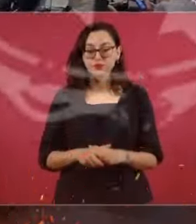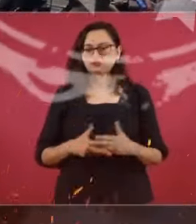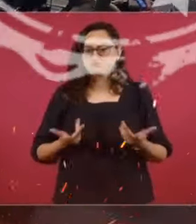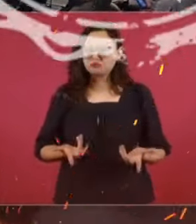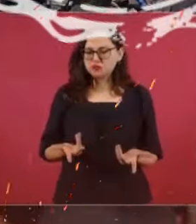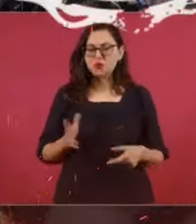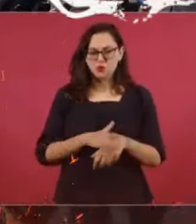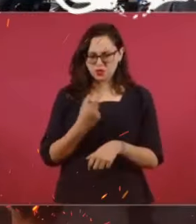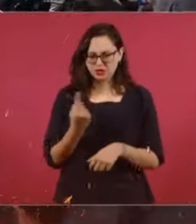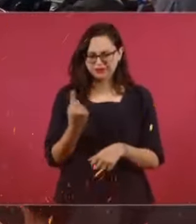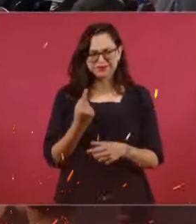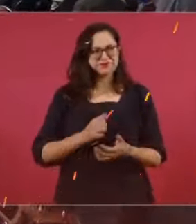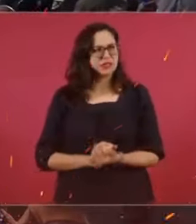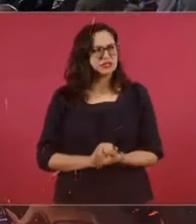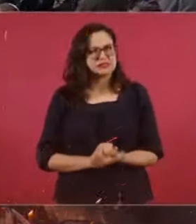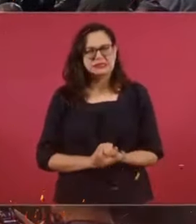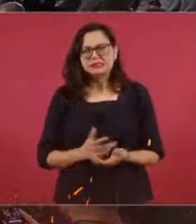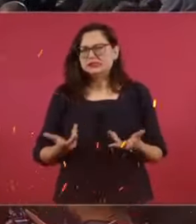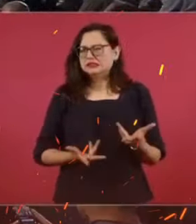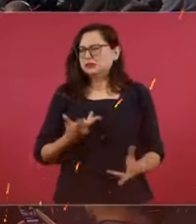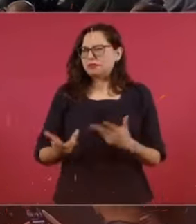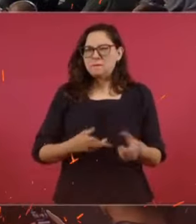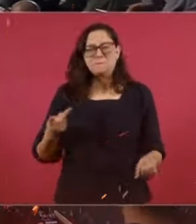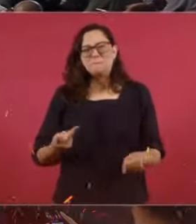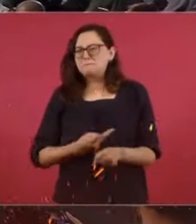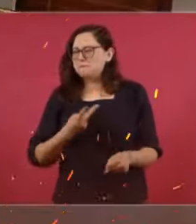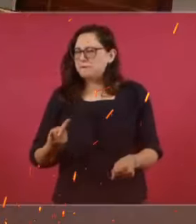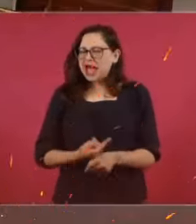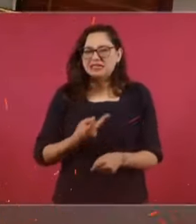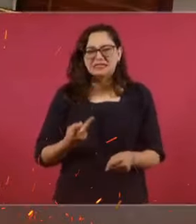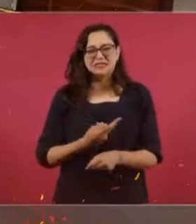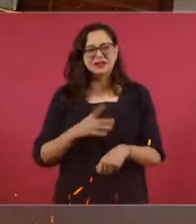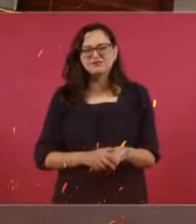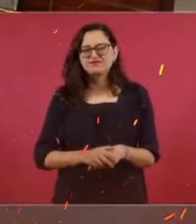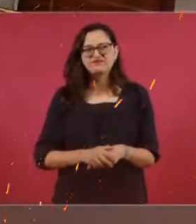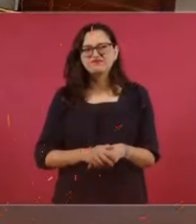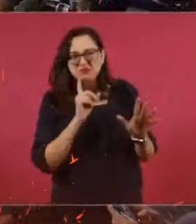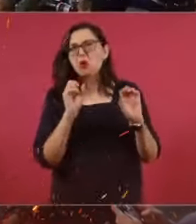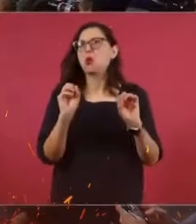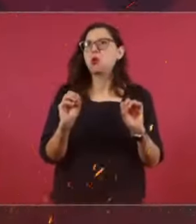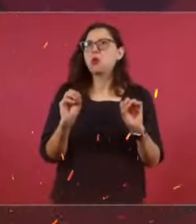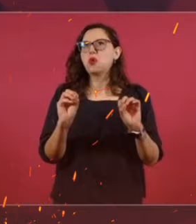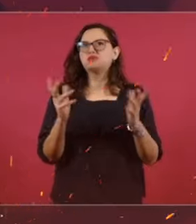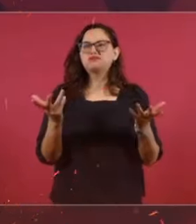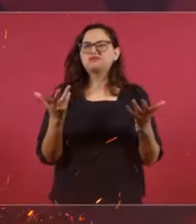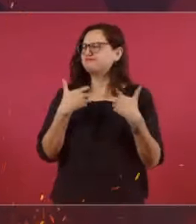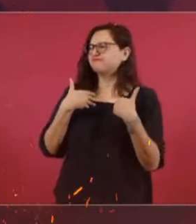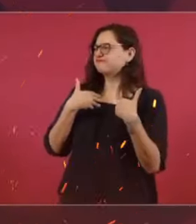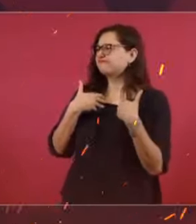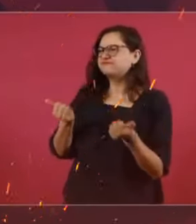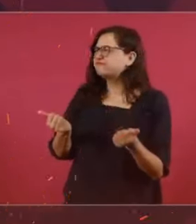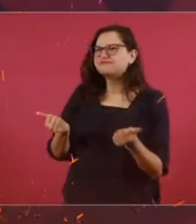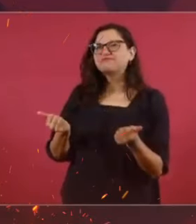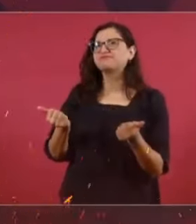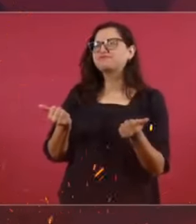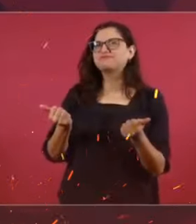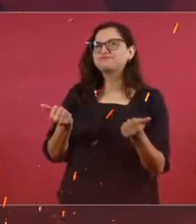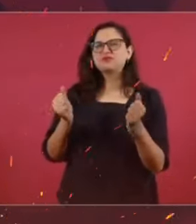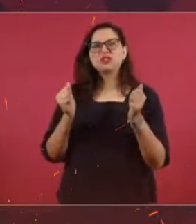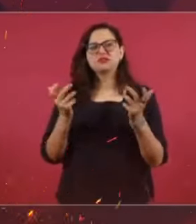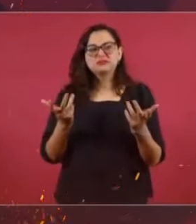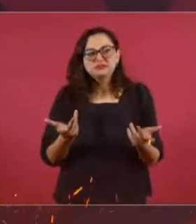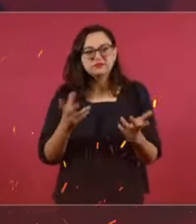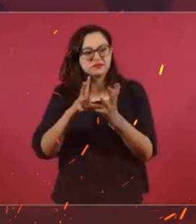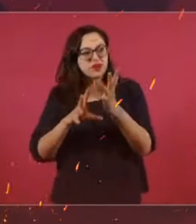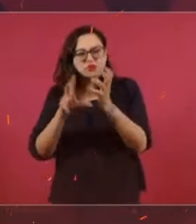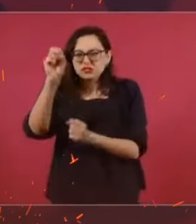Parece como que no está claro o no quieren acatar lo que